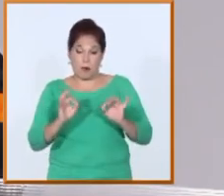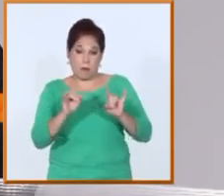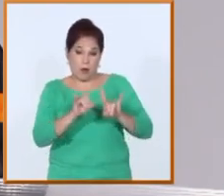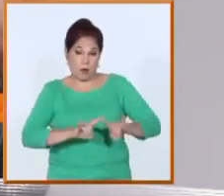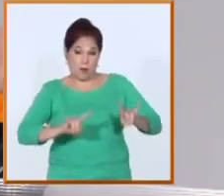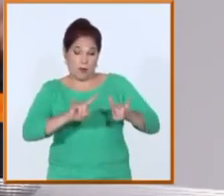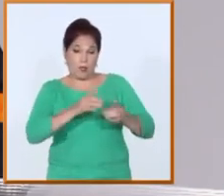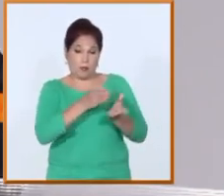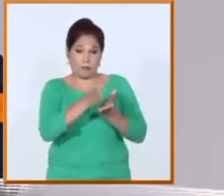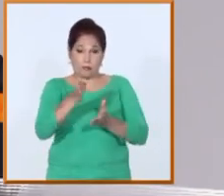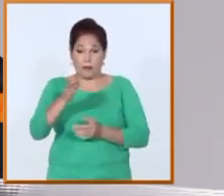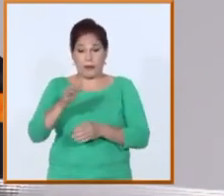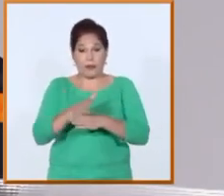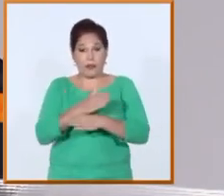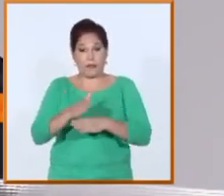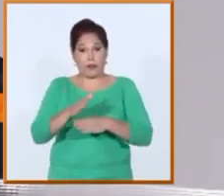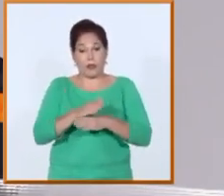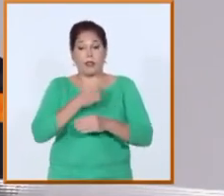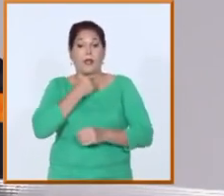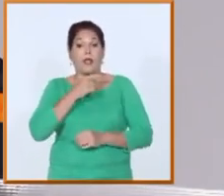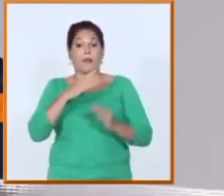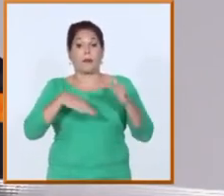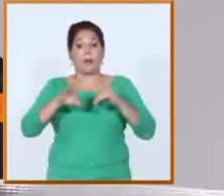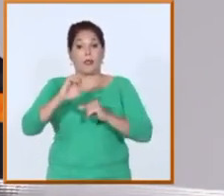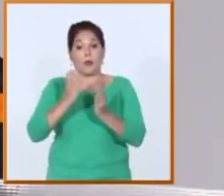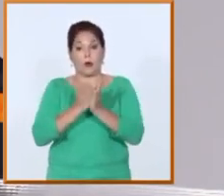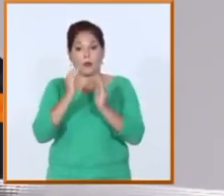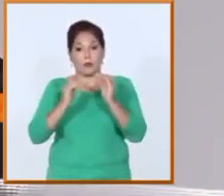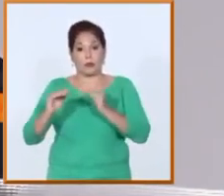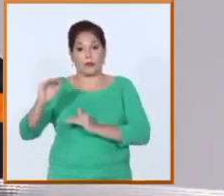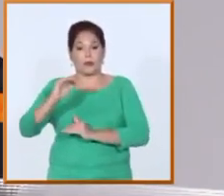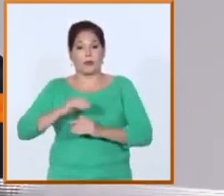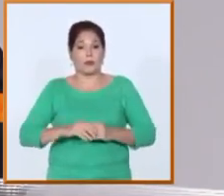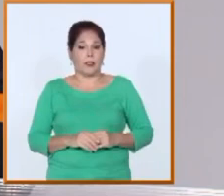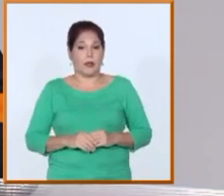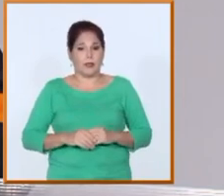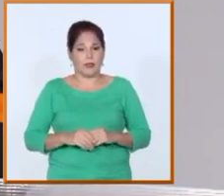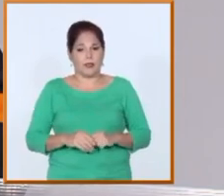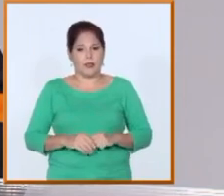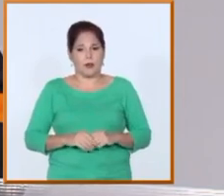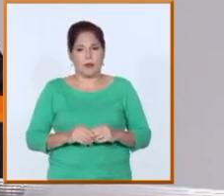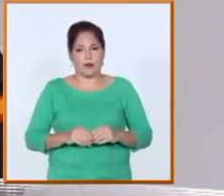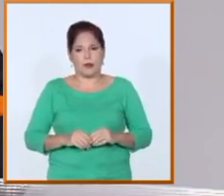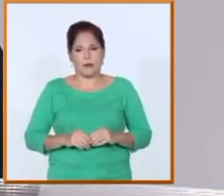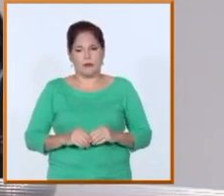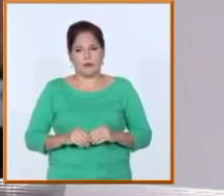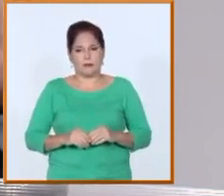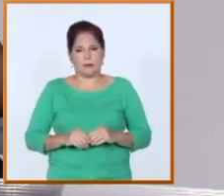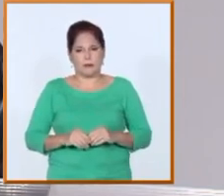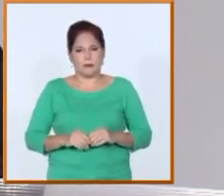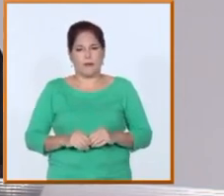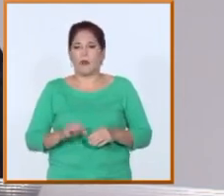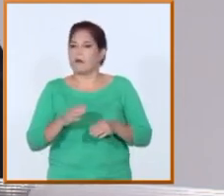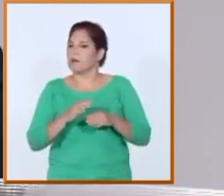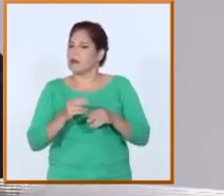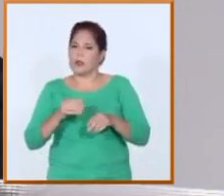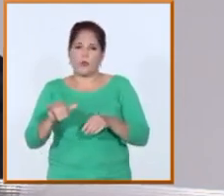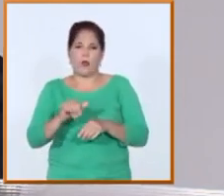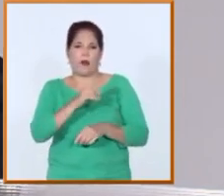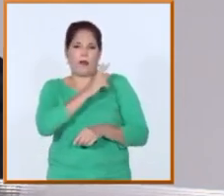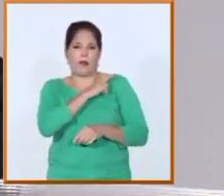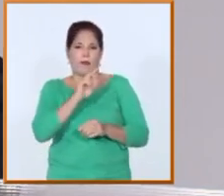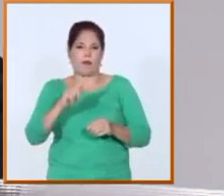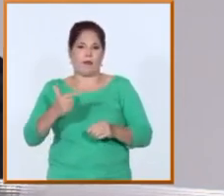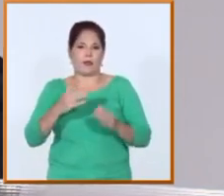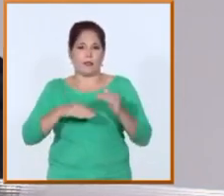educación superior en este caso me refiero al Ministerio de Educación Superior de los principales cuadros del organismo o sea directores viceministros